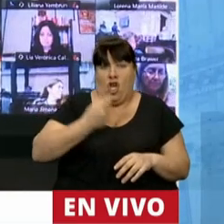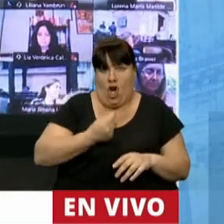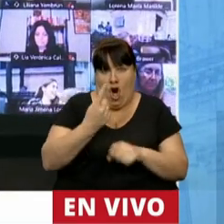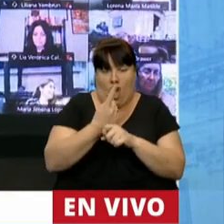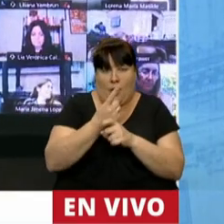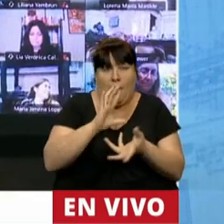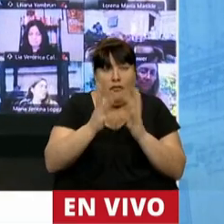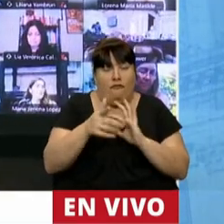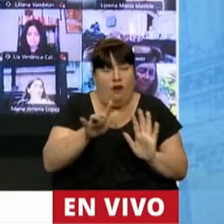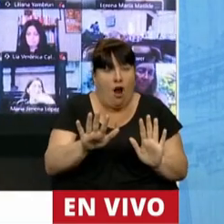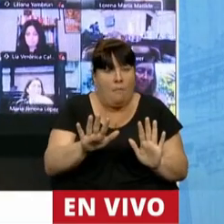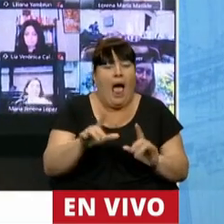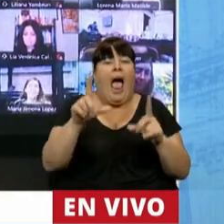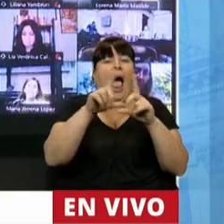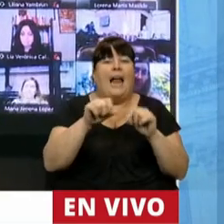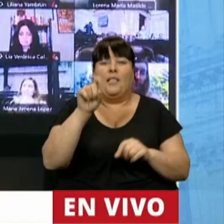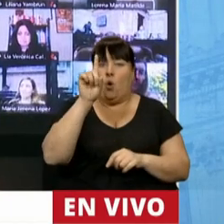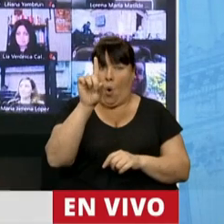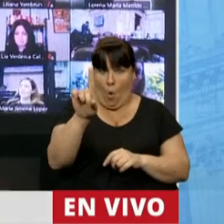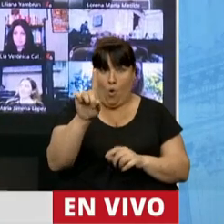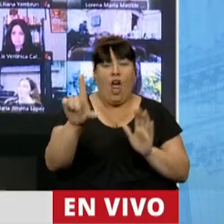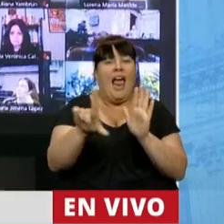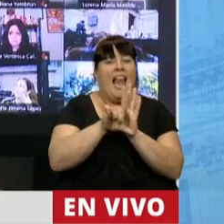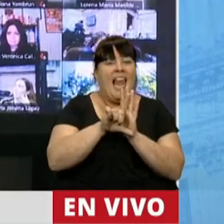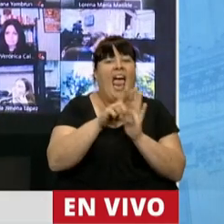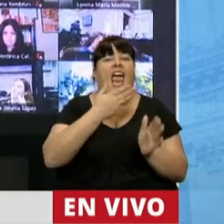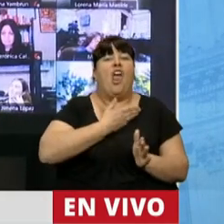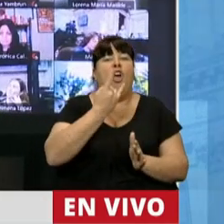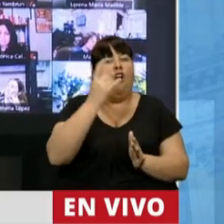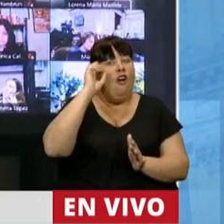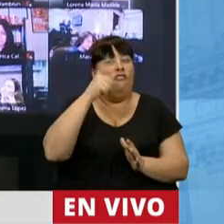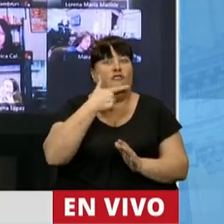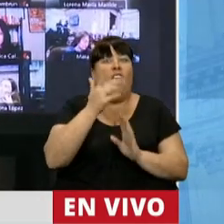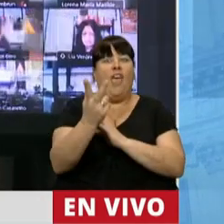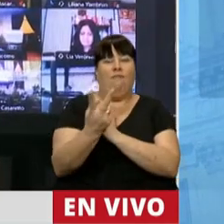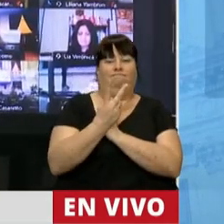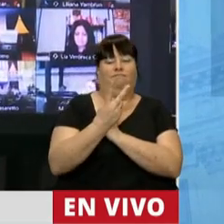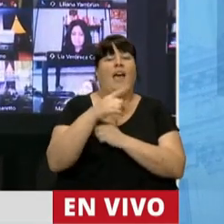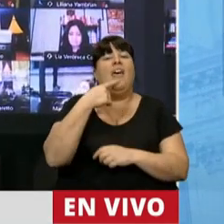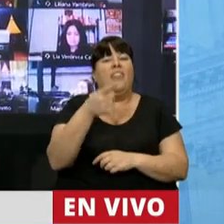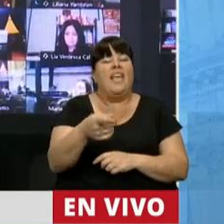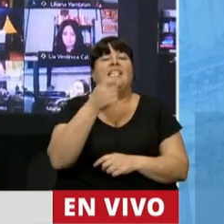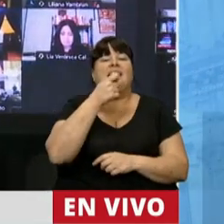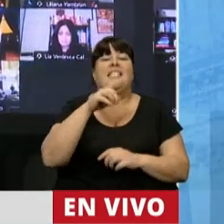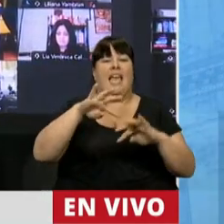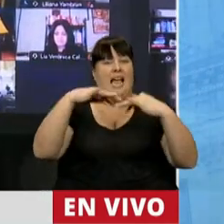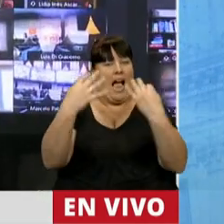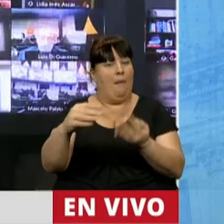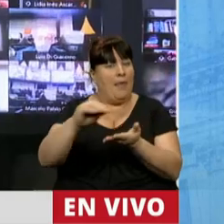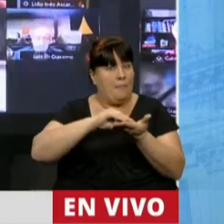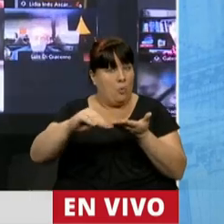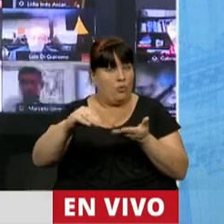proceda de ese modo, el artículo 1 de la ley de fueros solicita que con la autorización